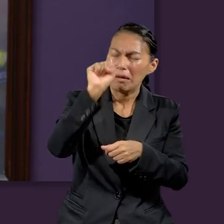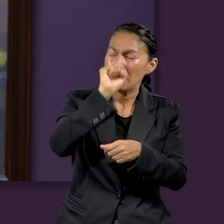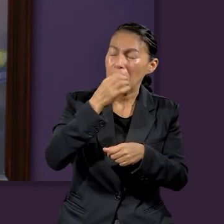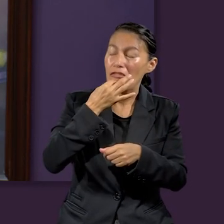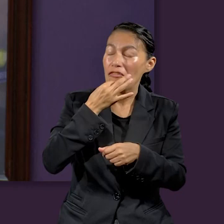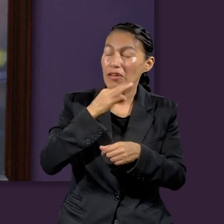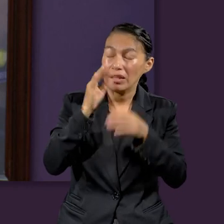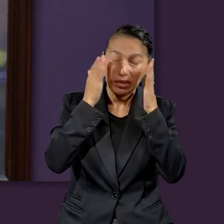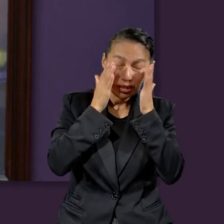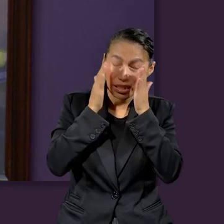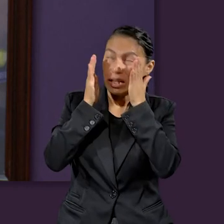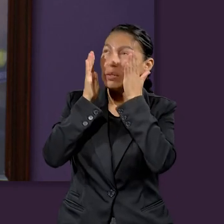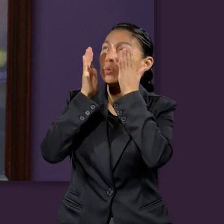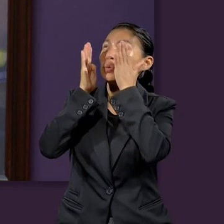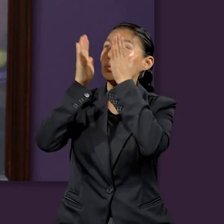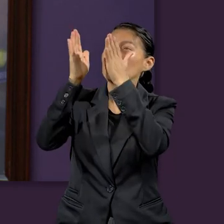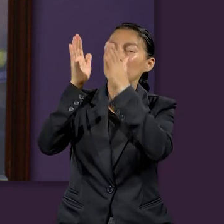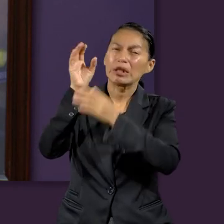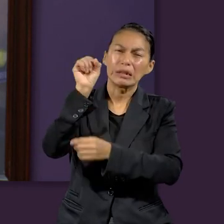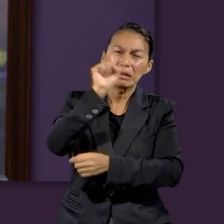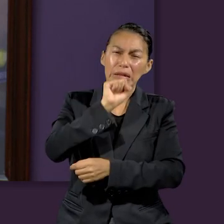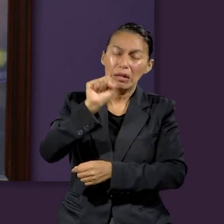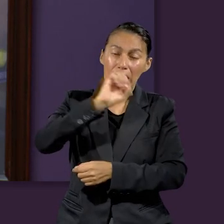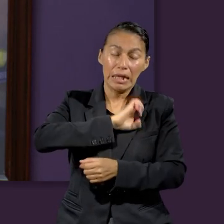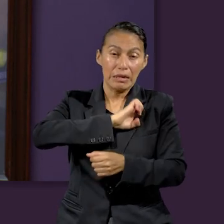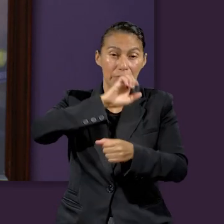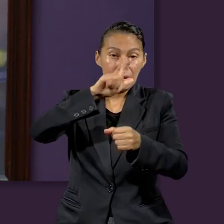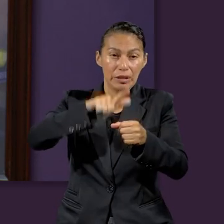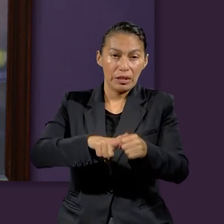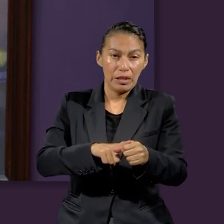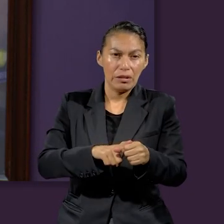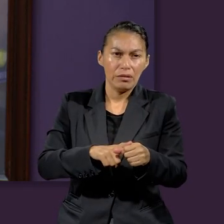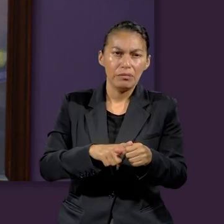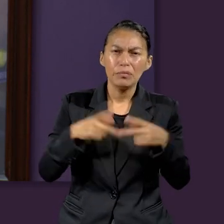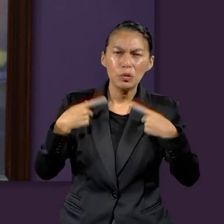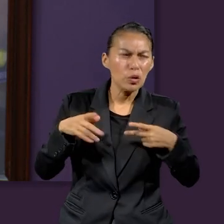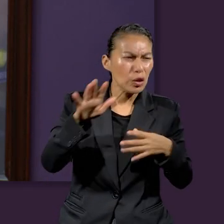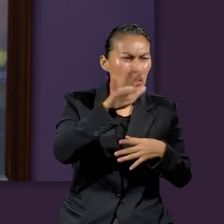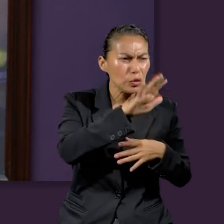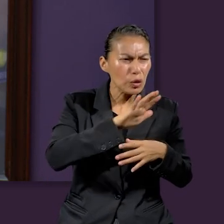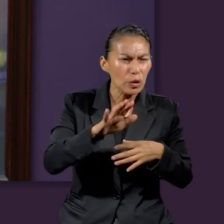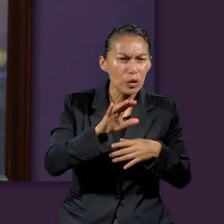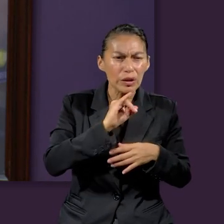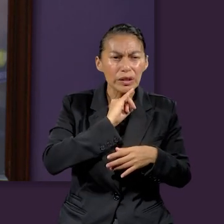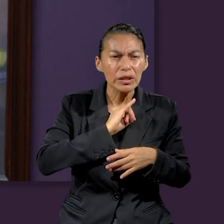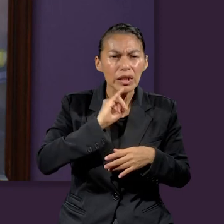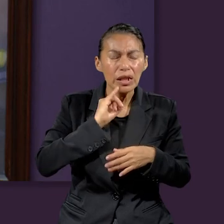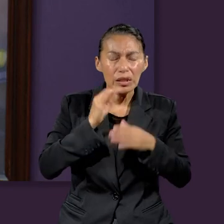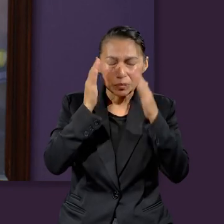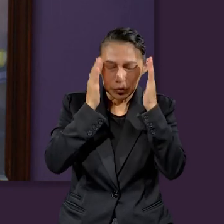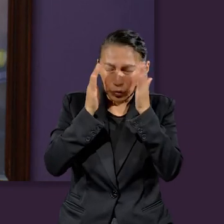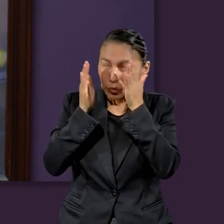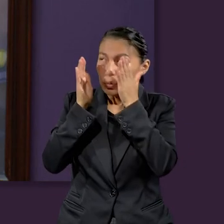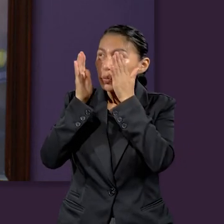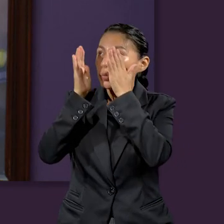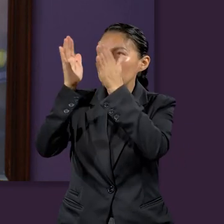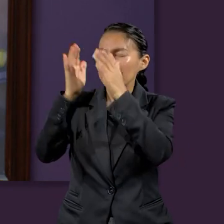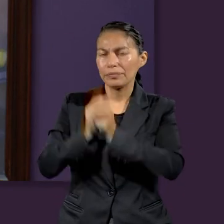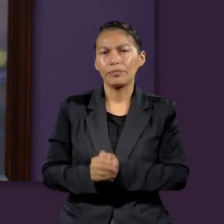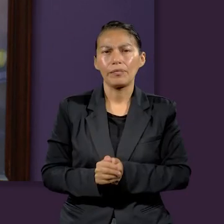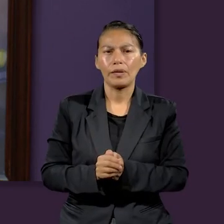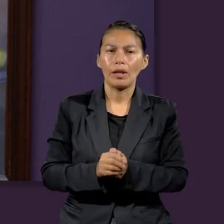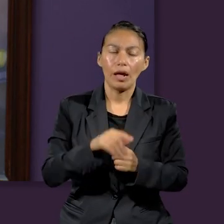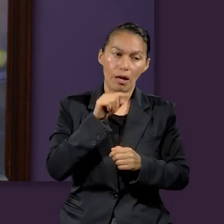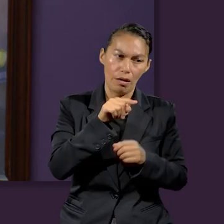ceremonial. Sabemos que ese era el sábado más especial para el pueblo de Israel. Entonces, aquí,